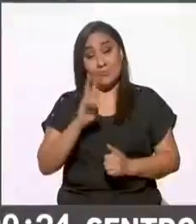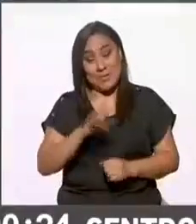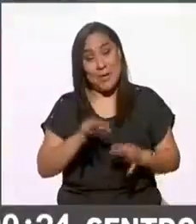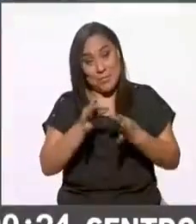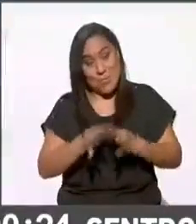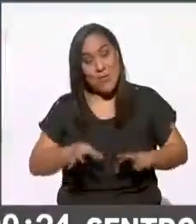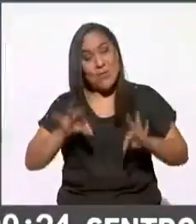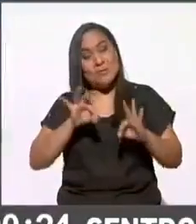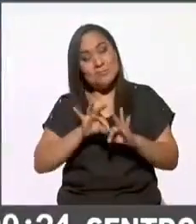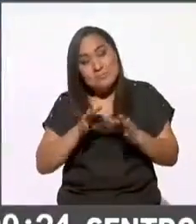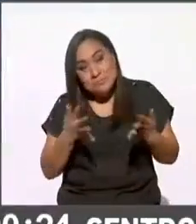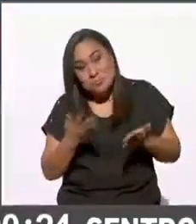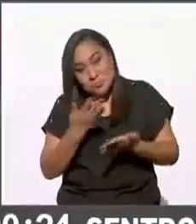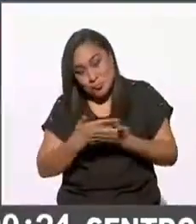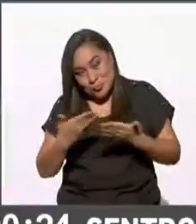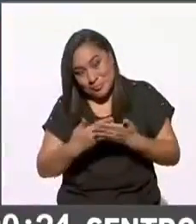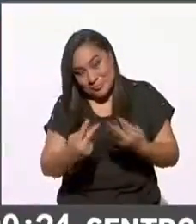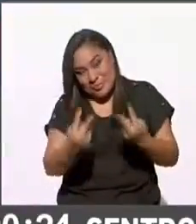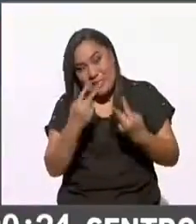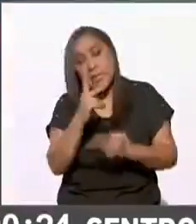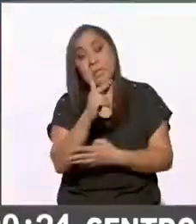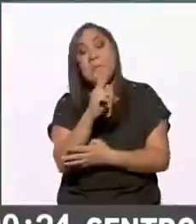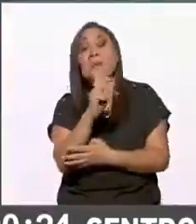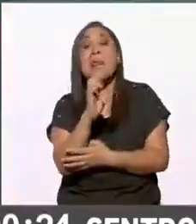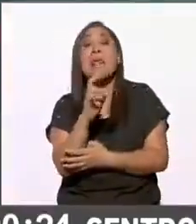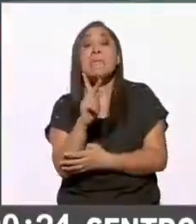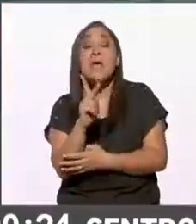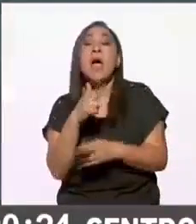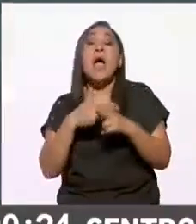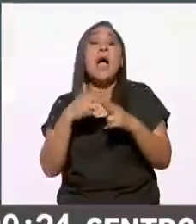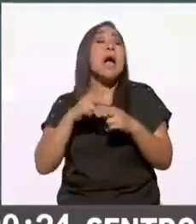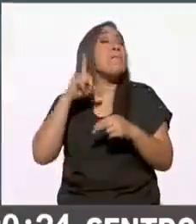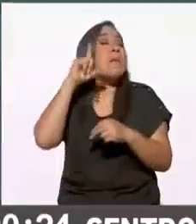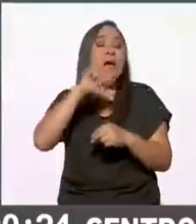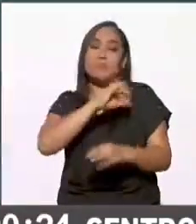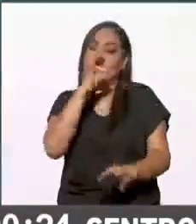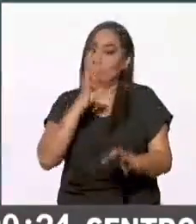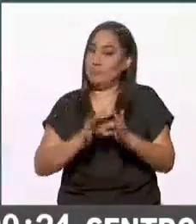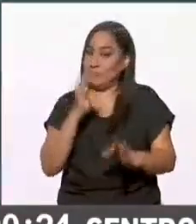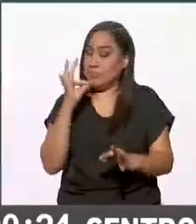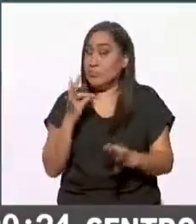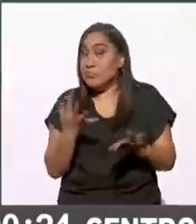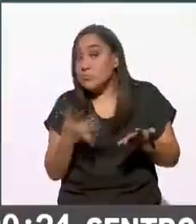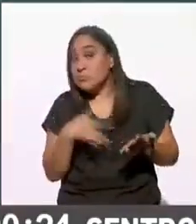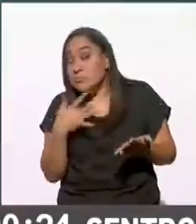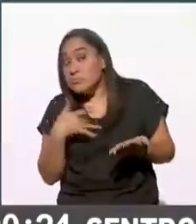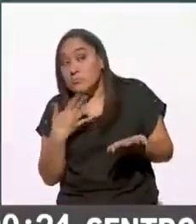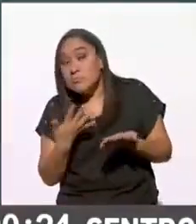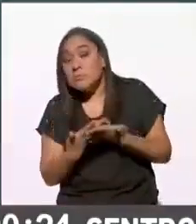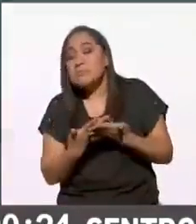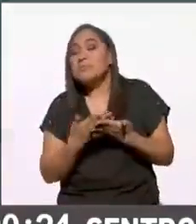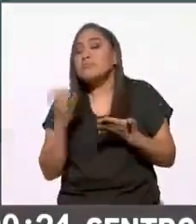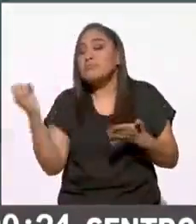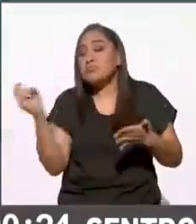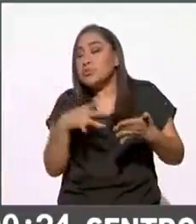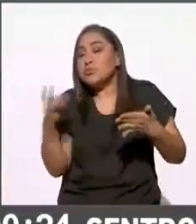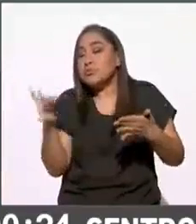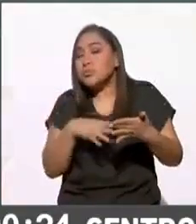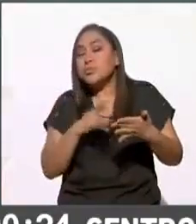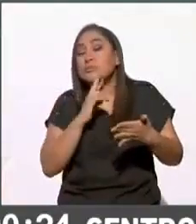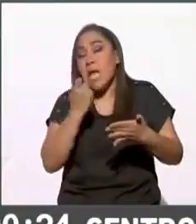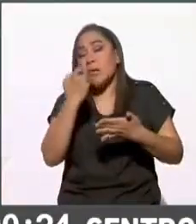a señalar a quienes nos están viendo el PREP terminará hasta el día de mañana dependiendo de cómo van llegando los resultados es que se van